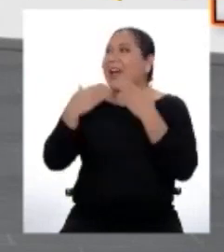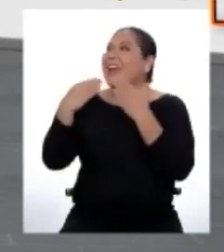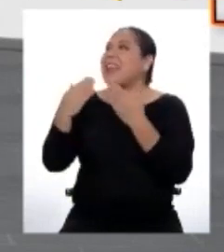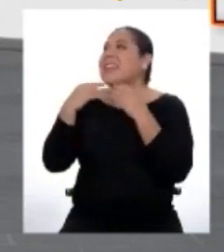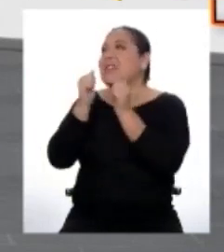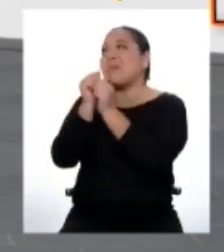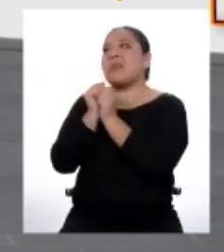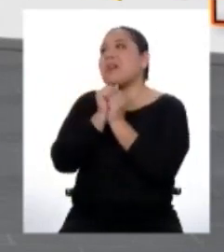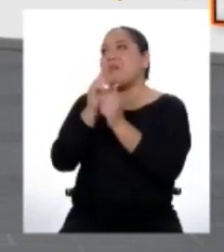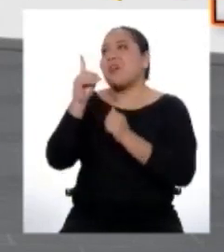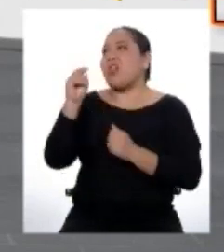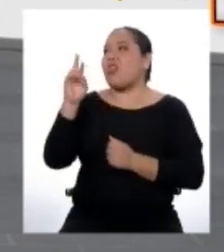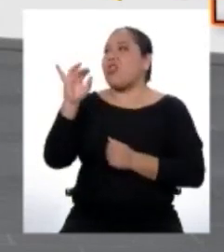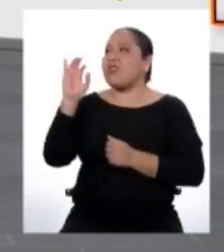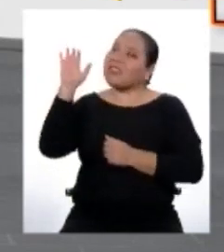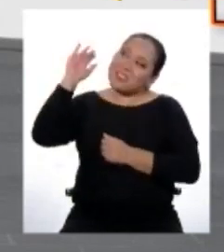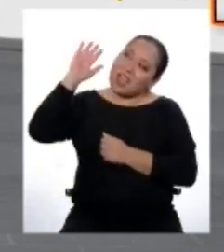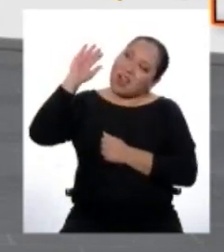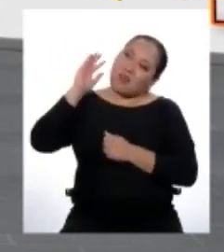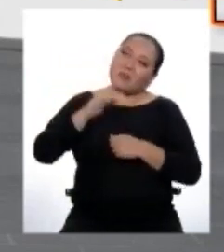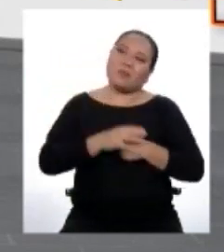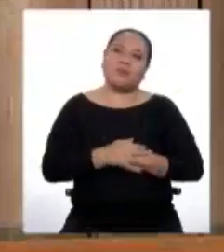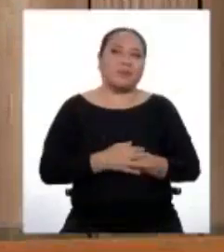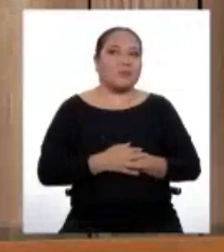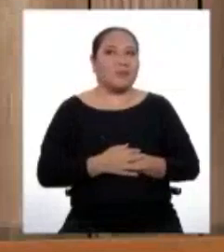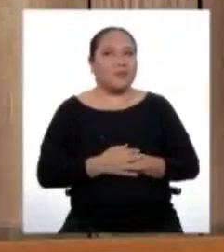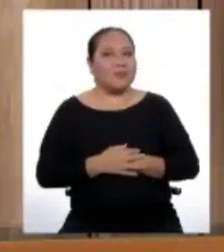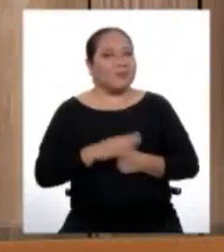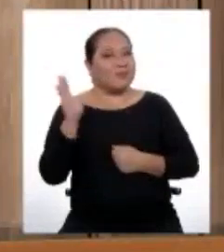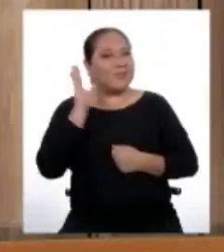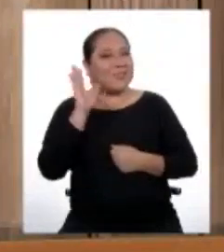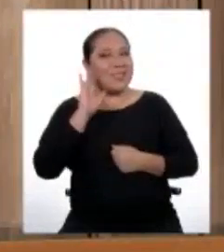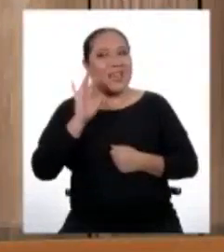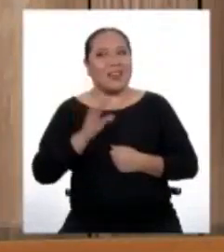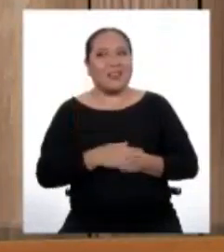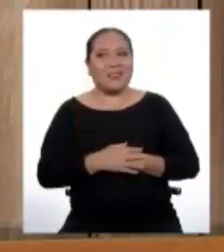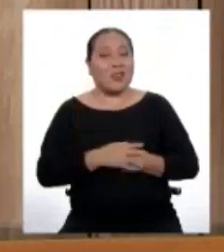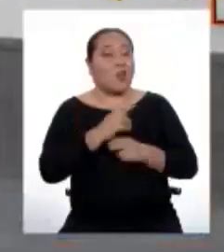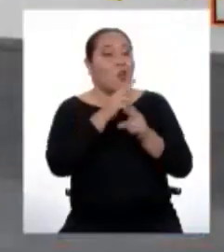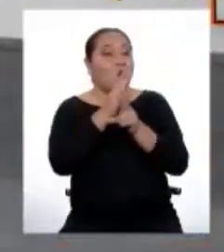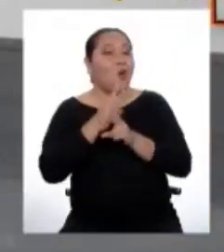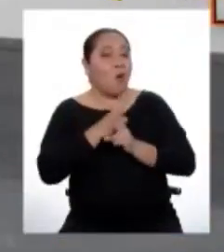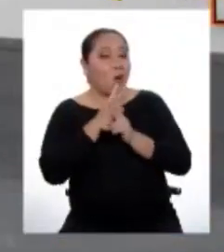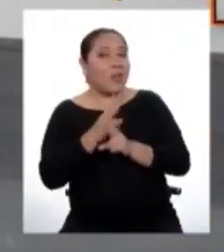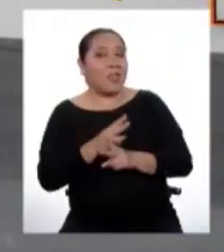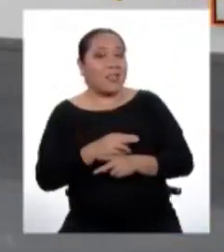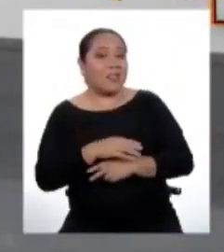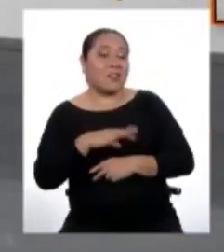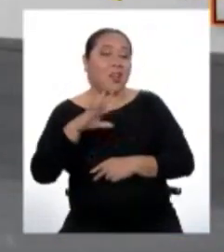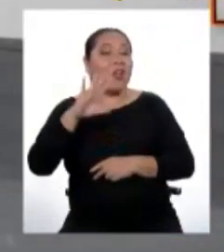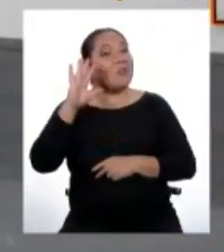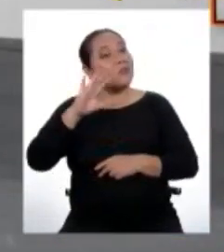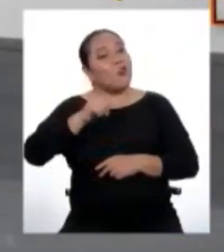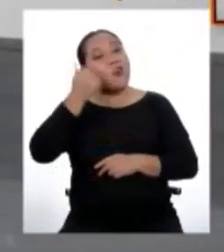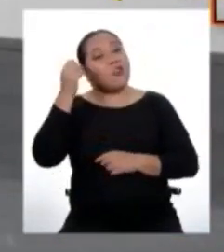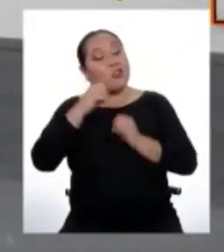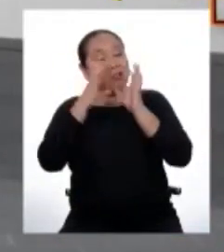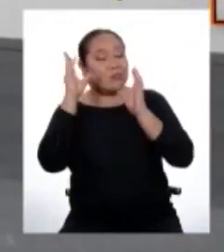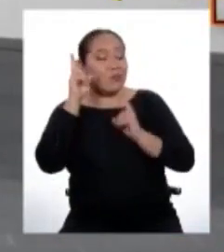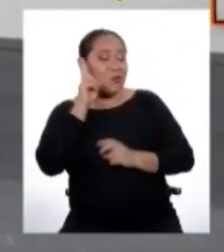gracias por acompañarnos, Doris. ¡Chao! ¡Chao, Jonathan! ¡Cuídate! ¡Nos vemos pronto!